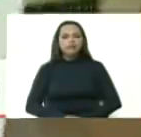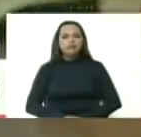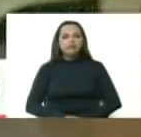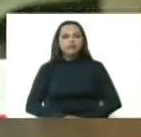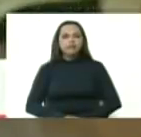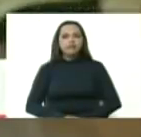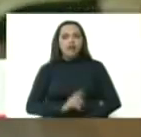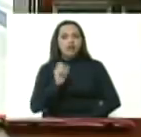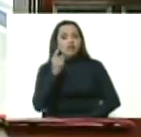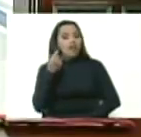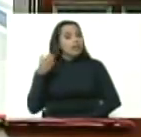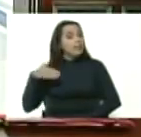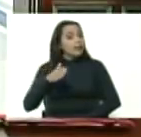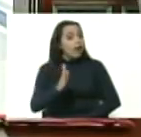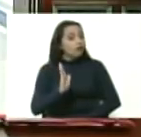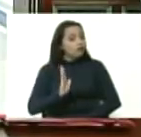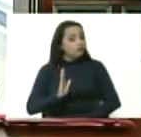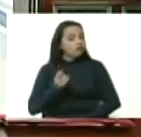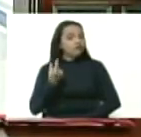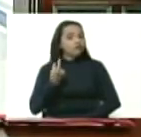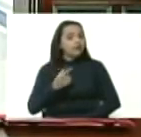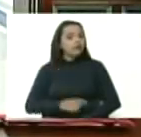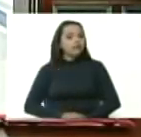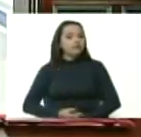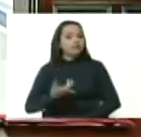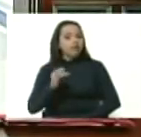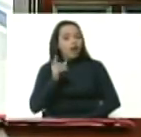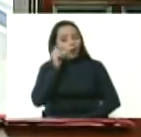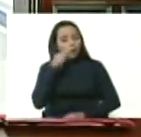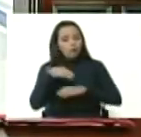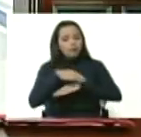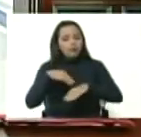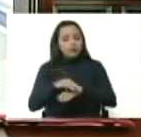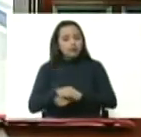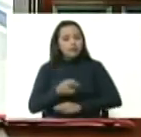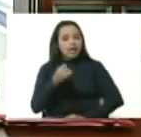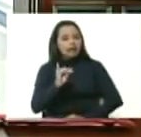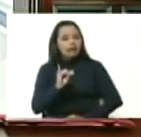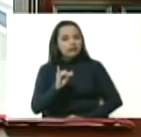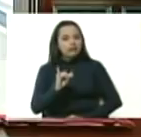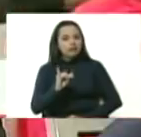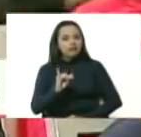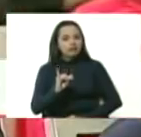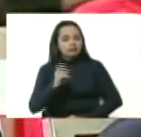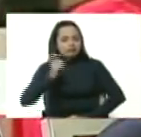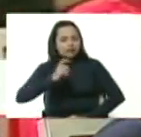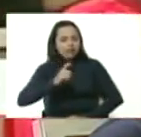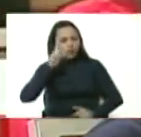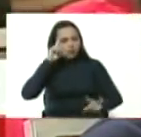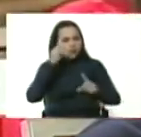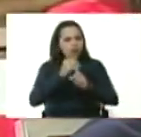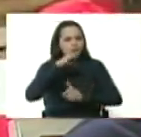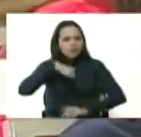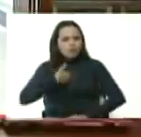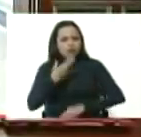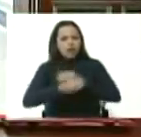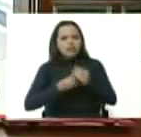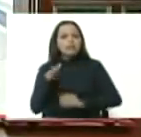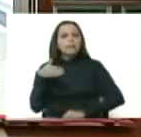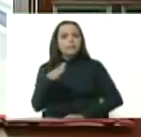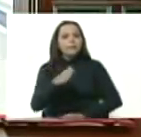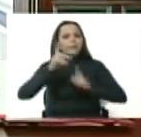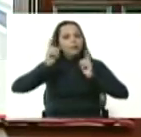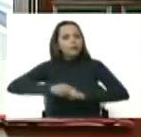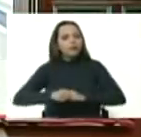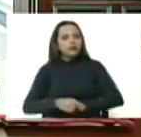falta pescado aquí aquí está el ministro dante necesitaría los datos de las metas para la producción de pescado